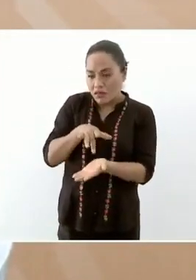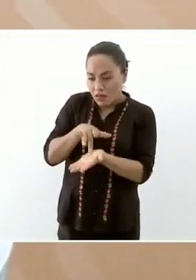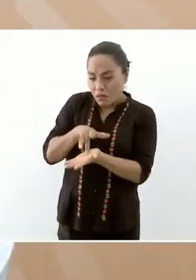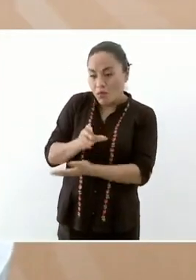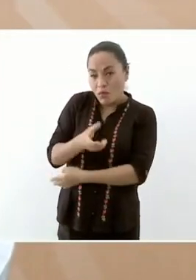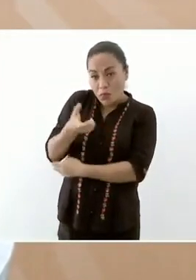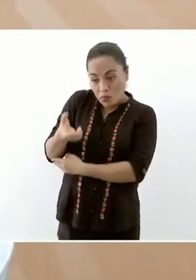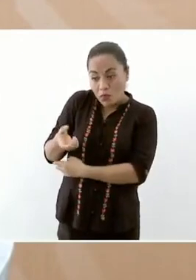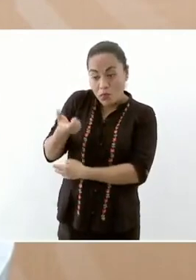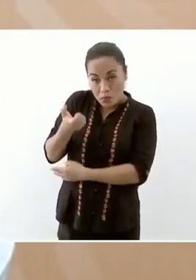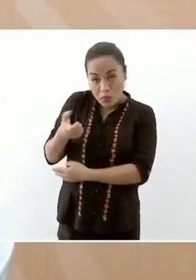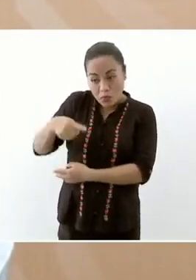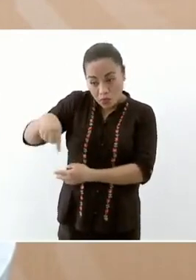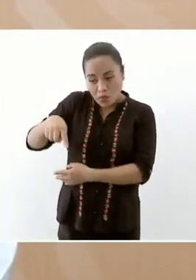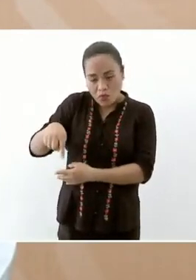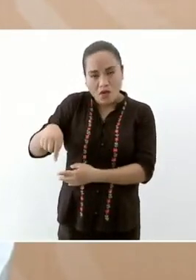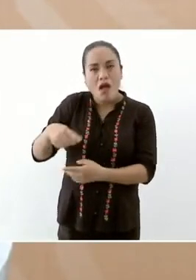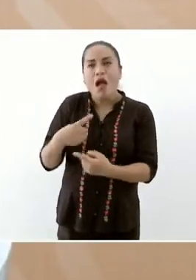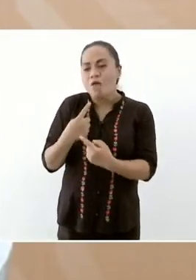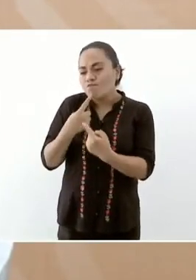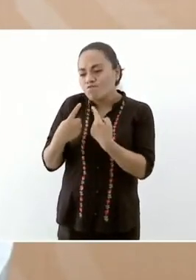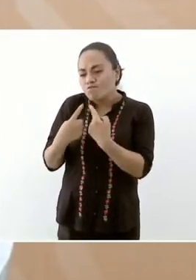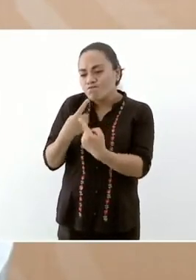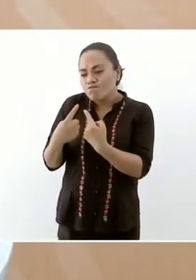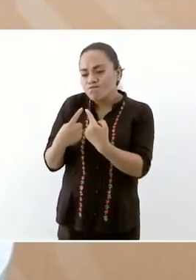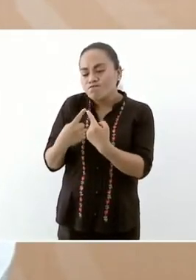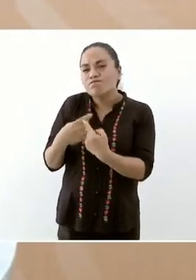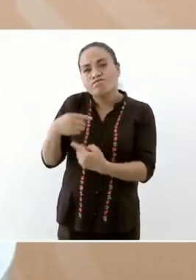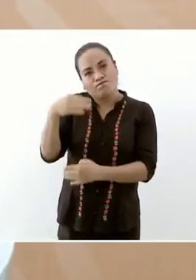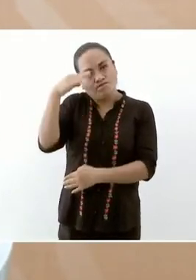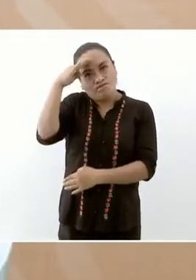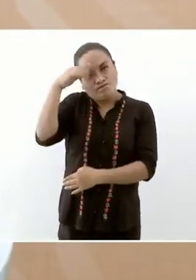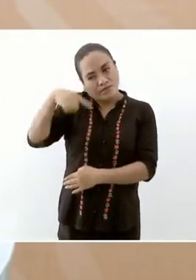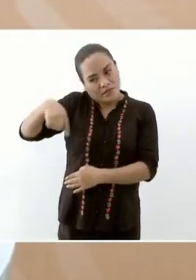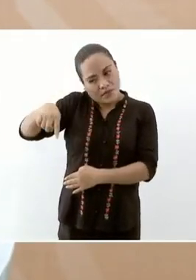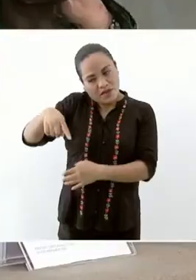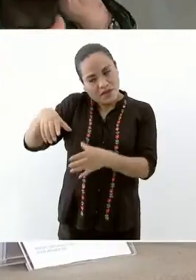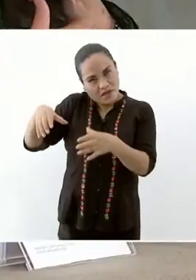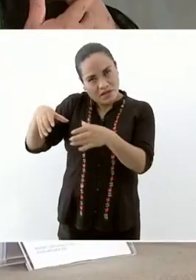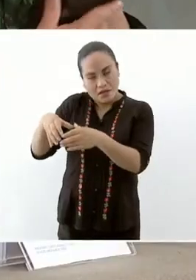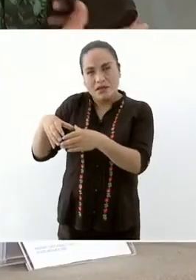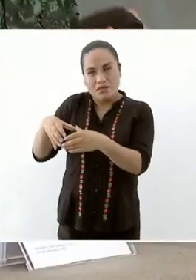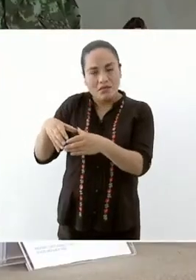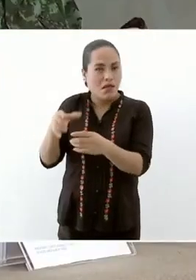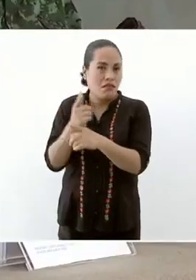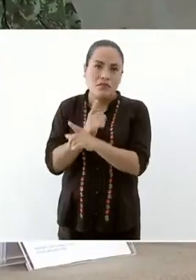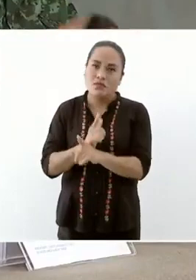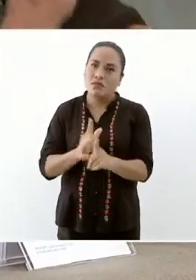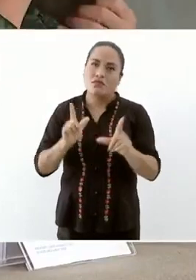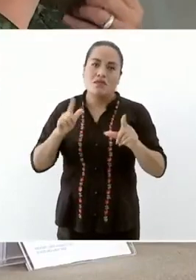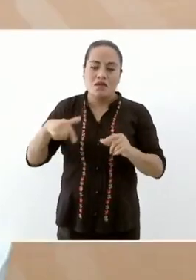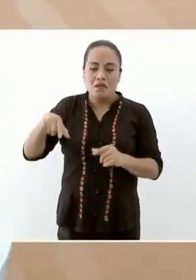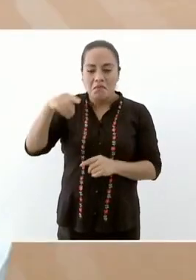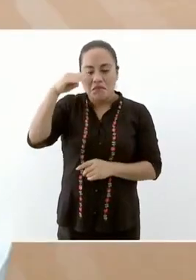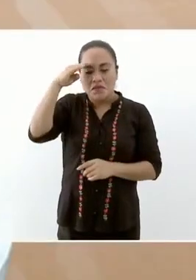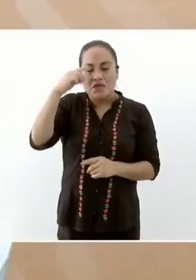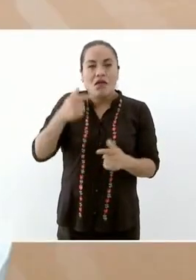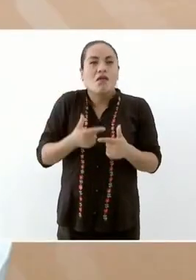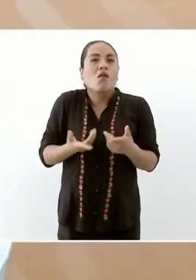ellos van a decidir qué libremente qué van a hacer